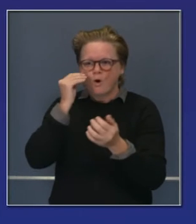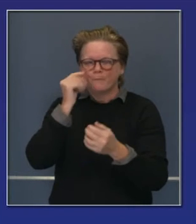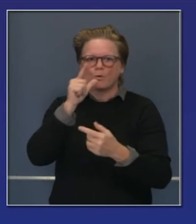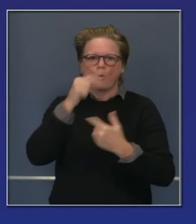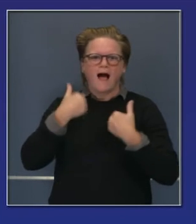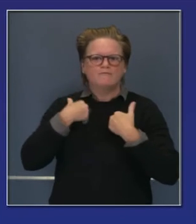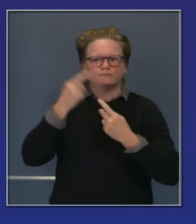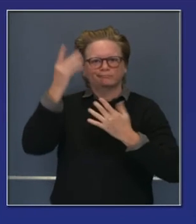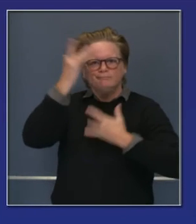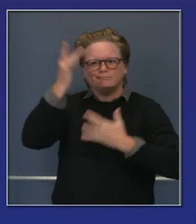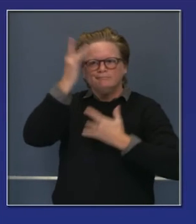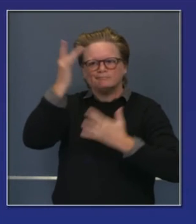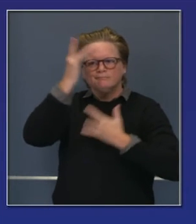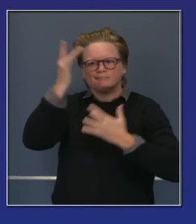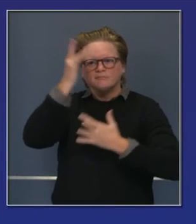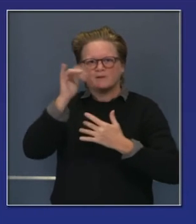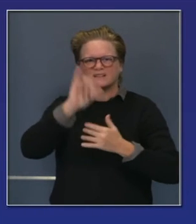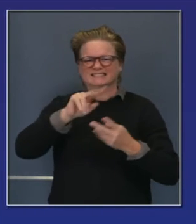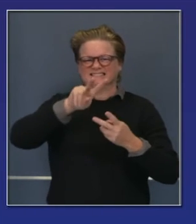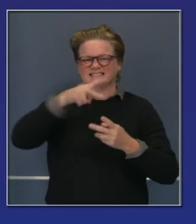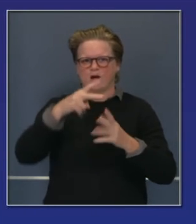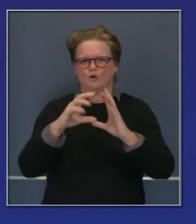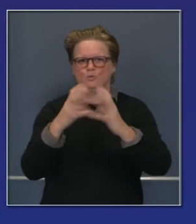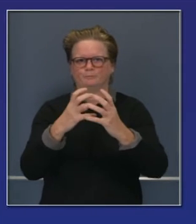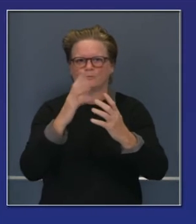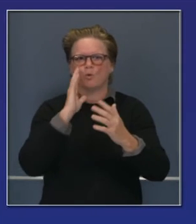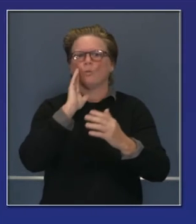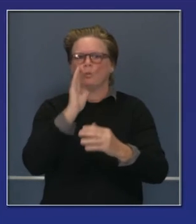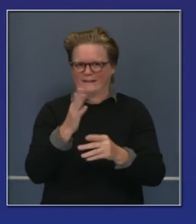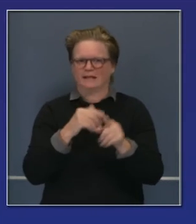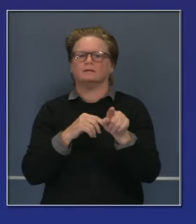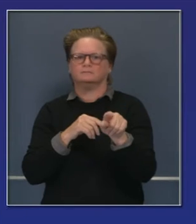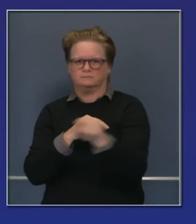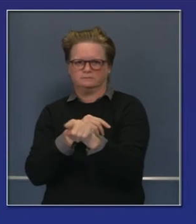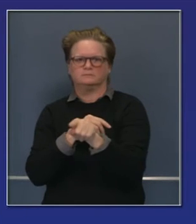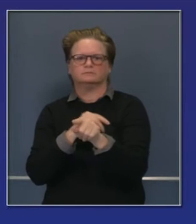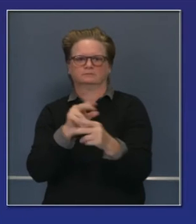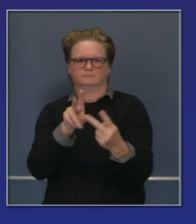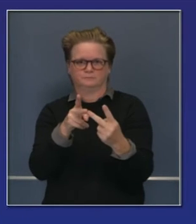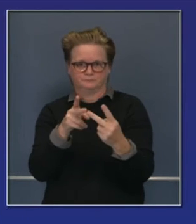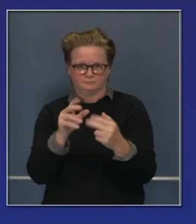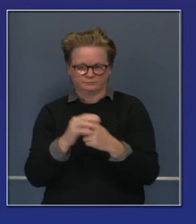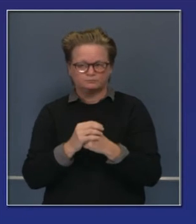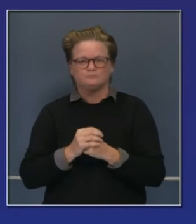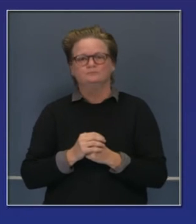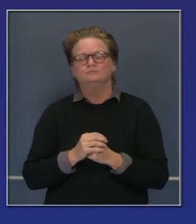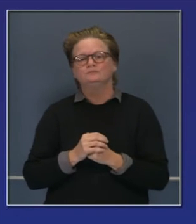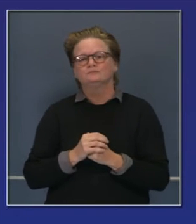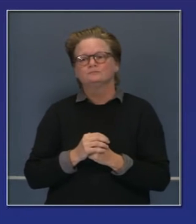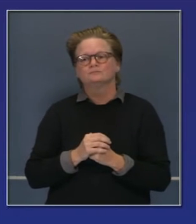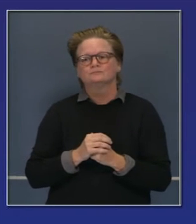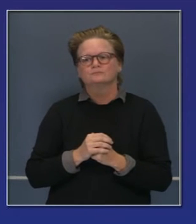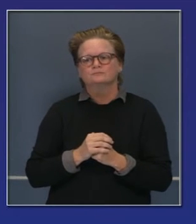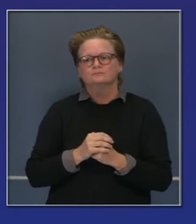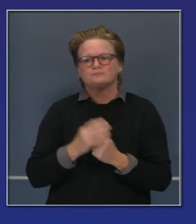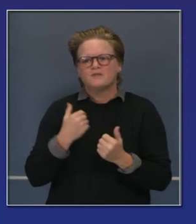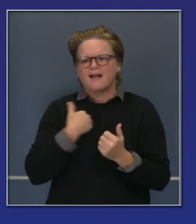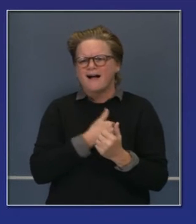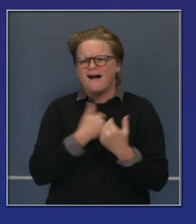de la distribución de la vacuna que mencioné hace un momento. Pero aquí pueden ver los vía estadísticas,